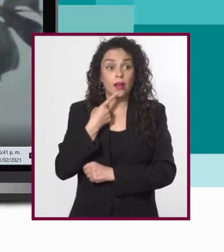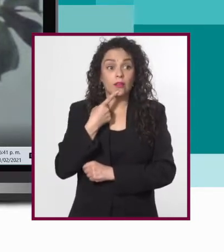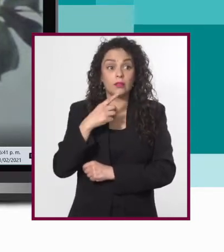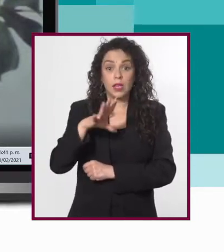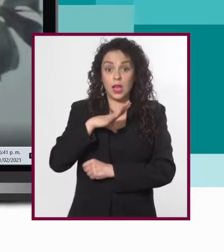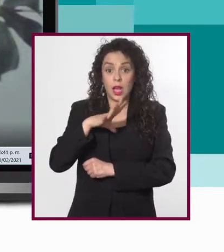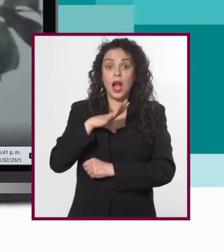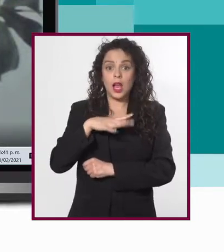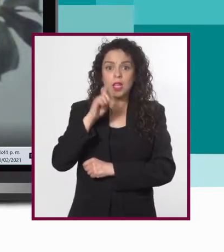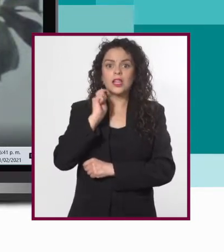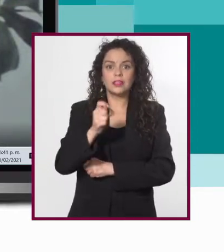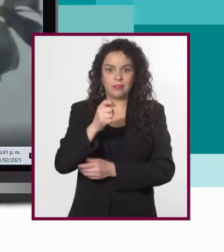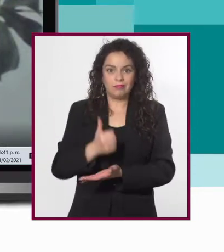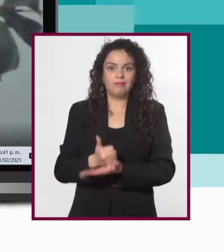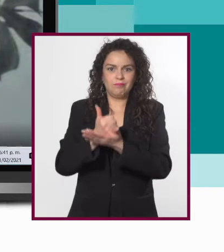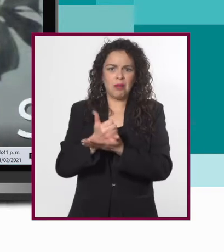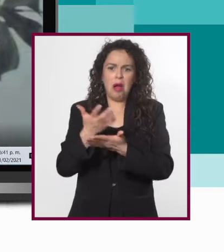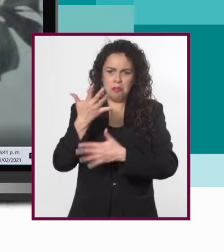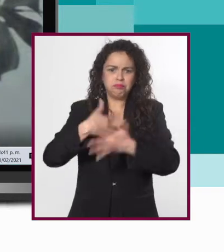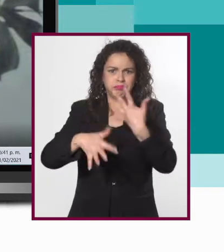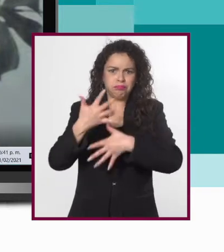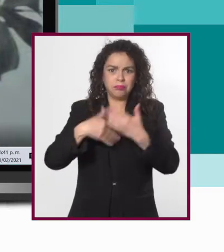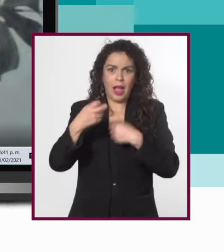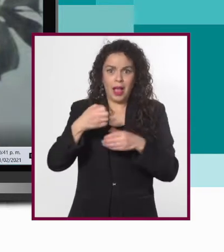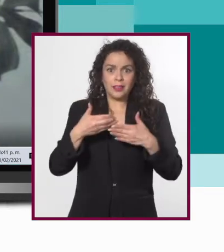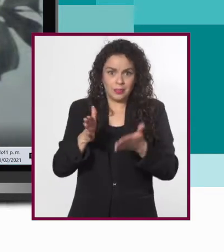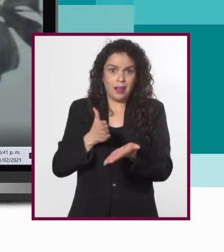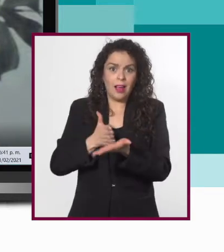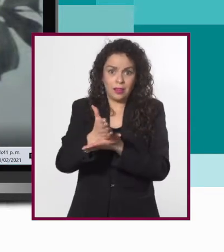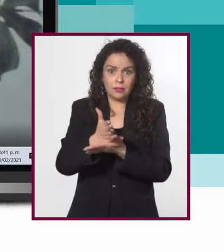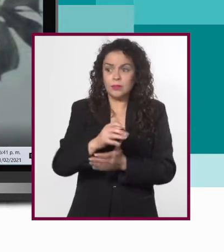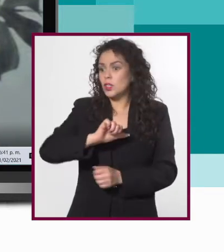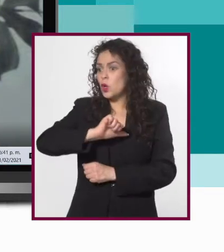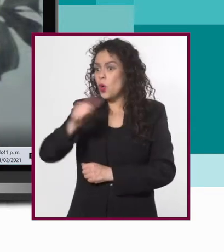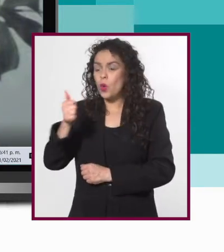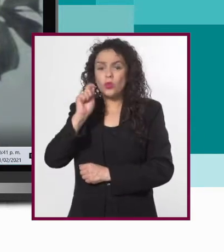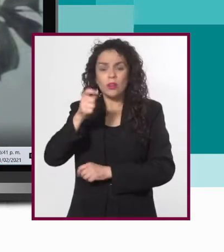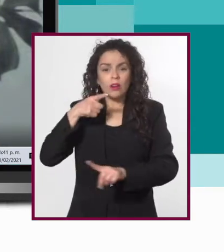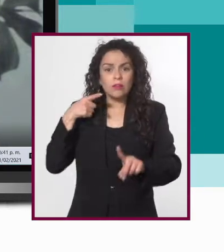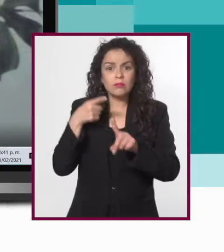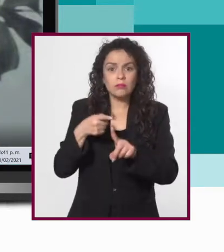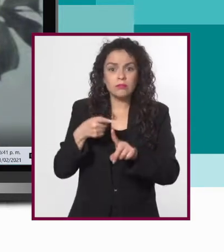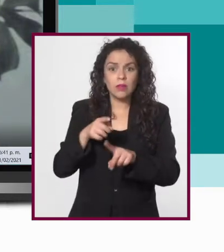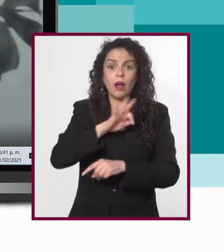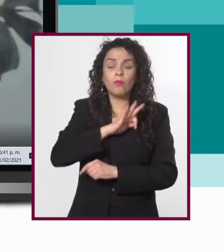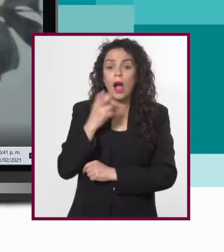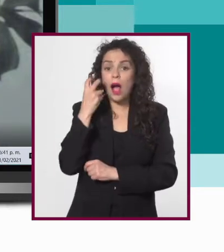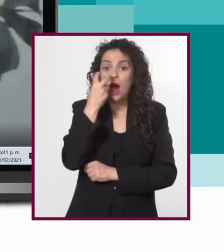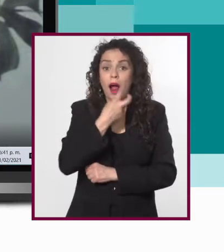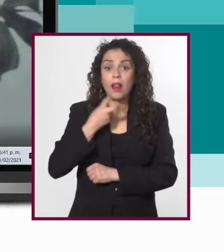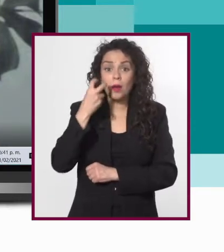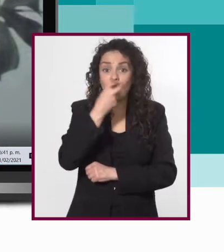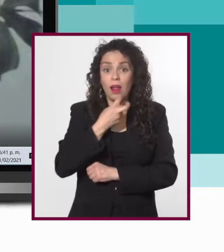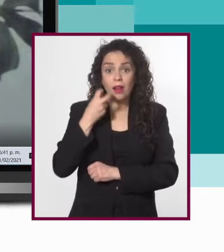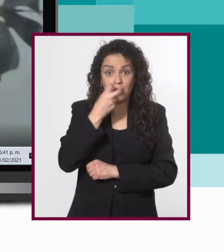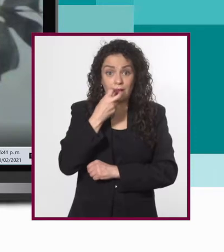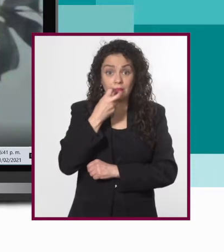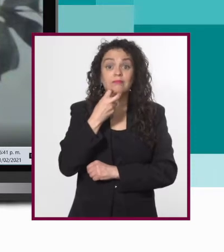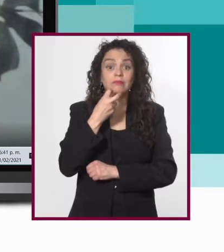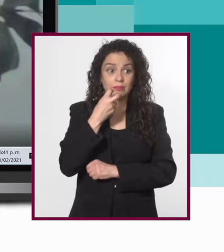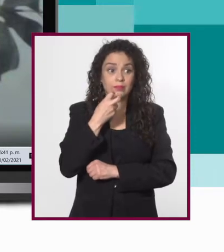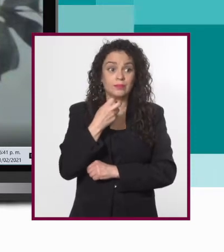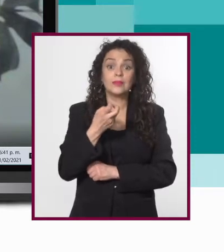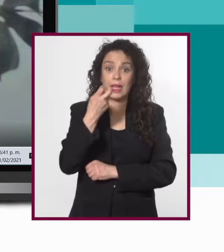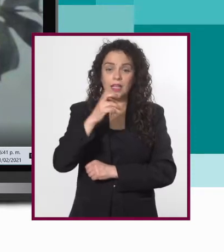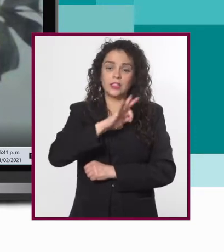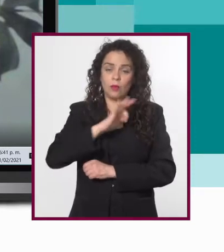que acceden a la lengua de señas y hay muchas otras que logran oralizarse, es